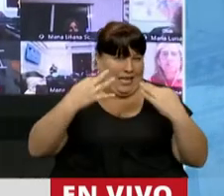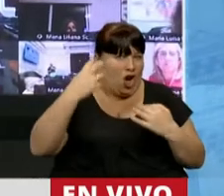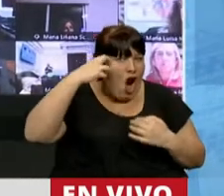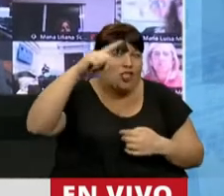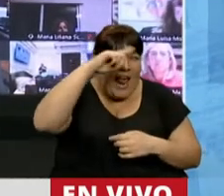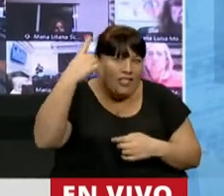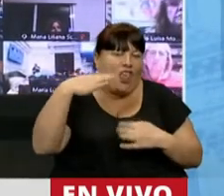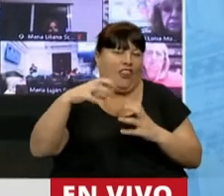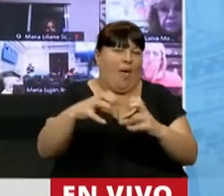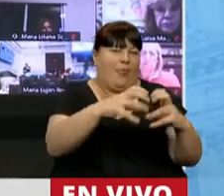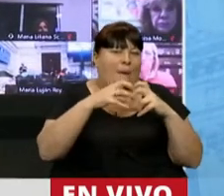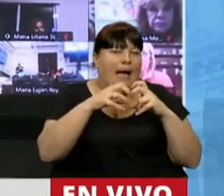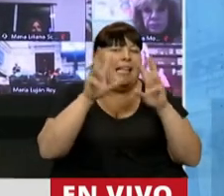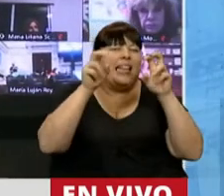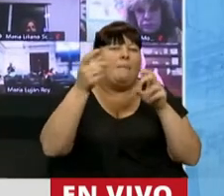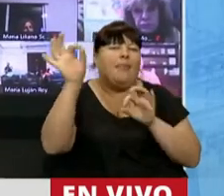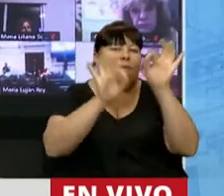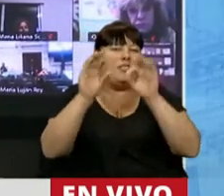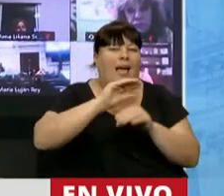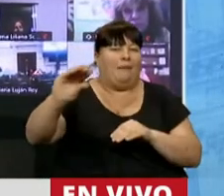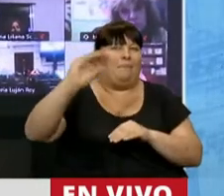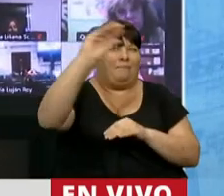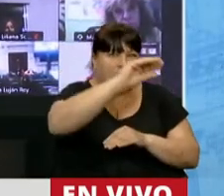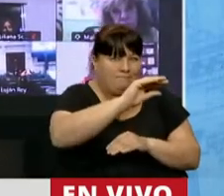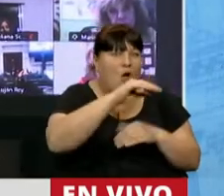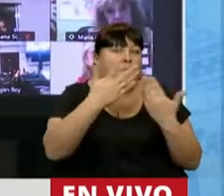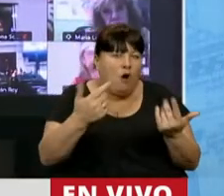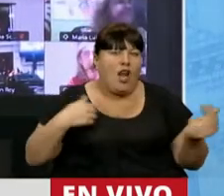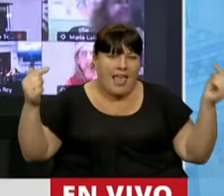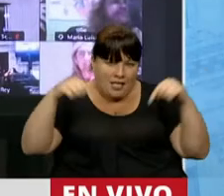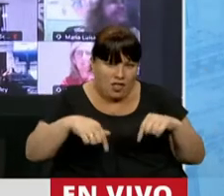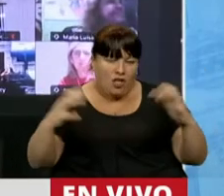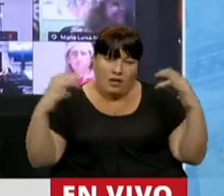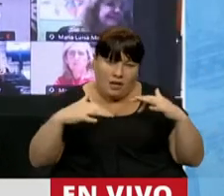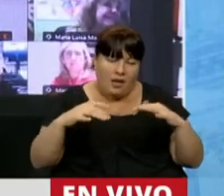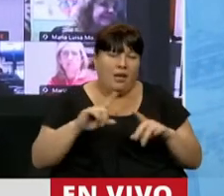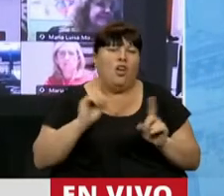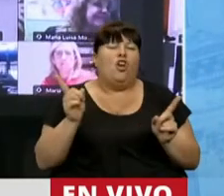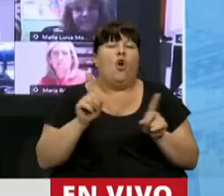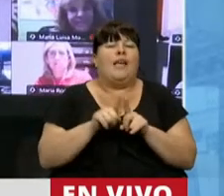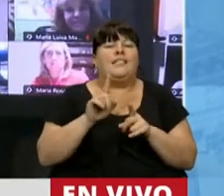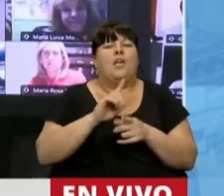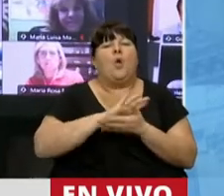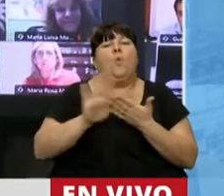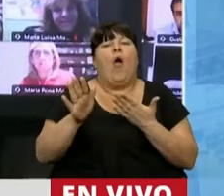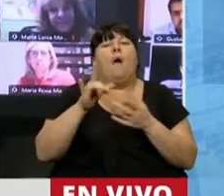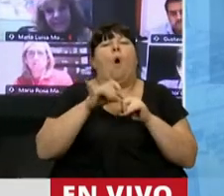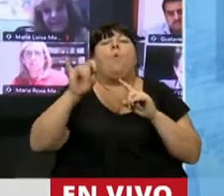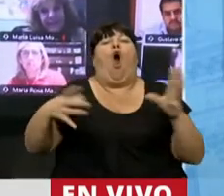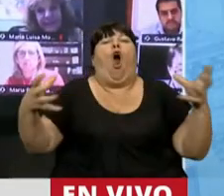en el Congreso de la Nación Argentina, es que estamos aquí para decir que nunca se toma nuevo quórum